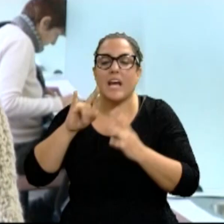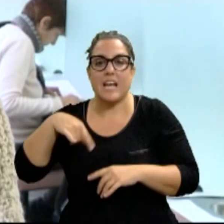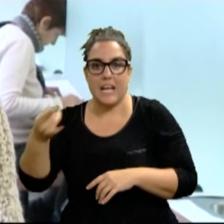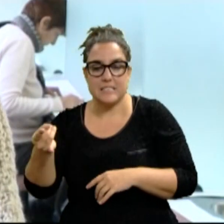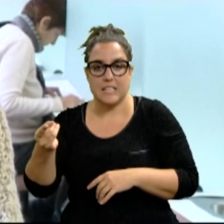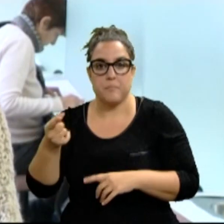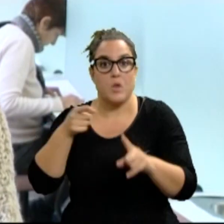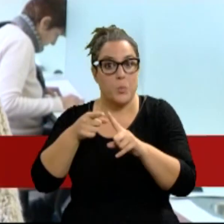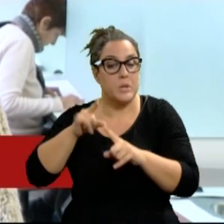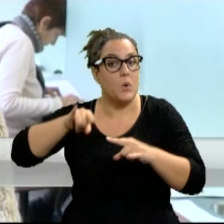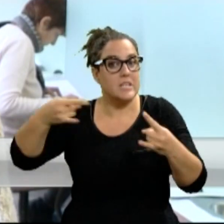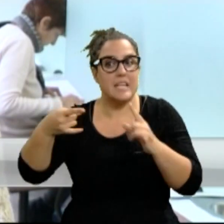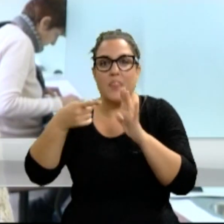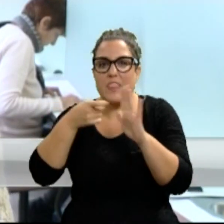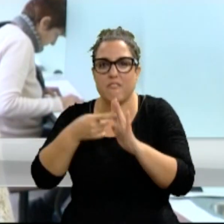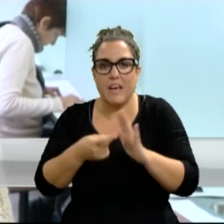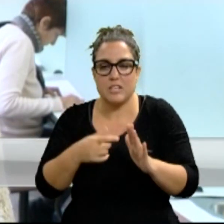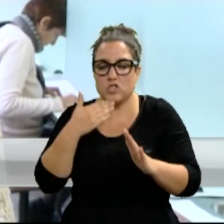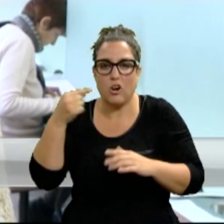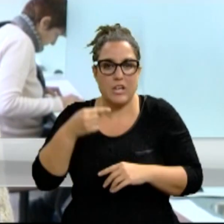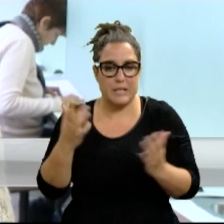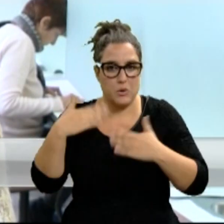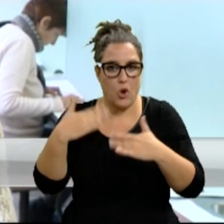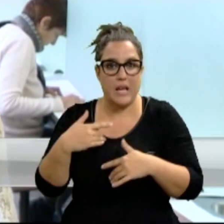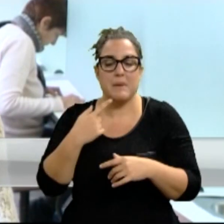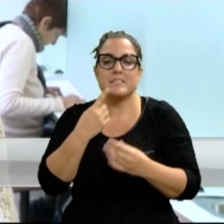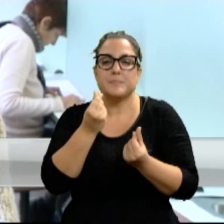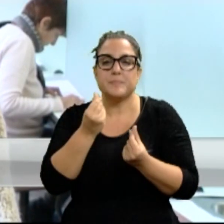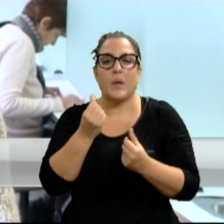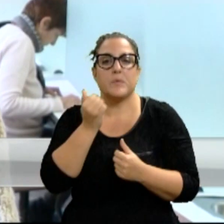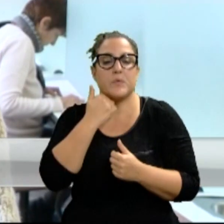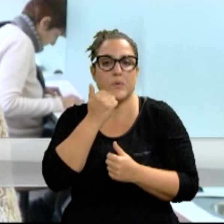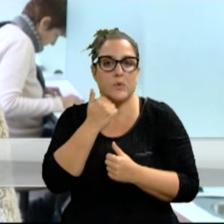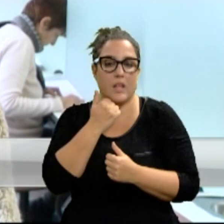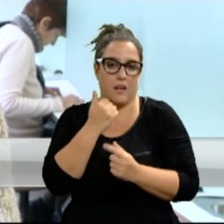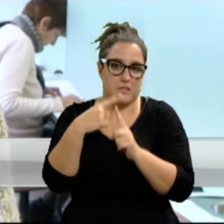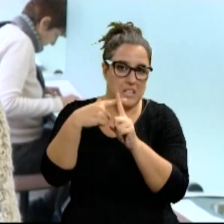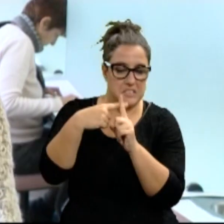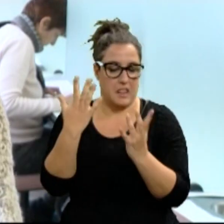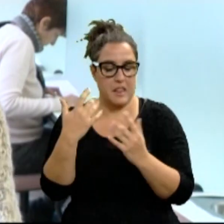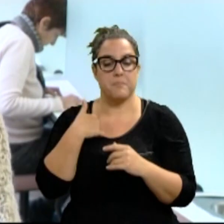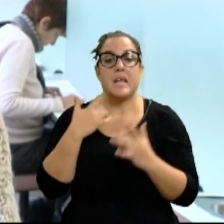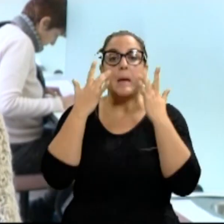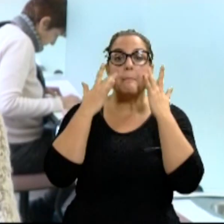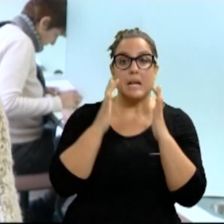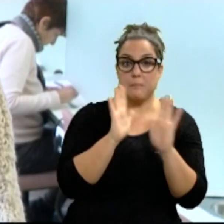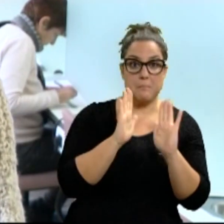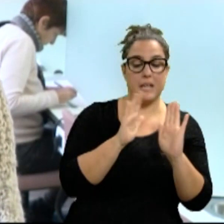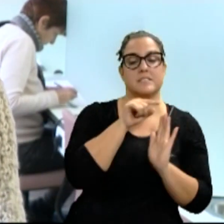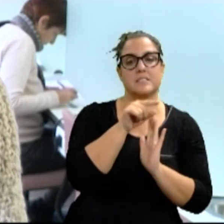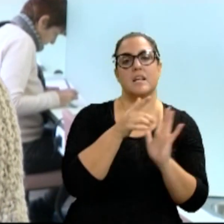tiene que no tener defectos y tener un frutado con una intensidad X. Y si es virgen pues tiene que